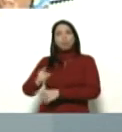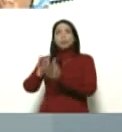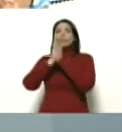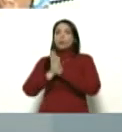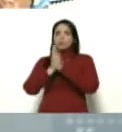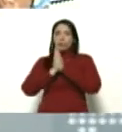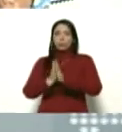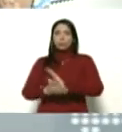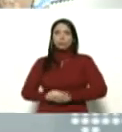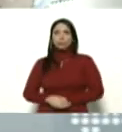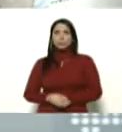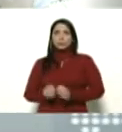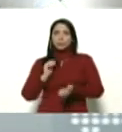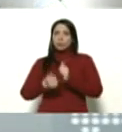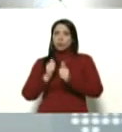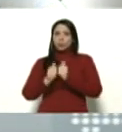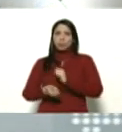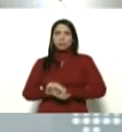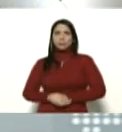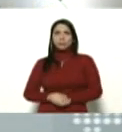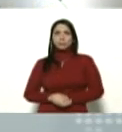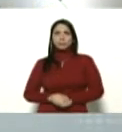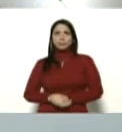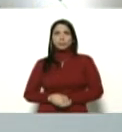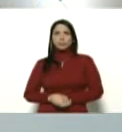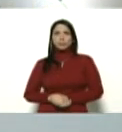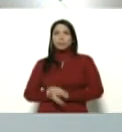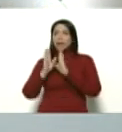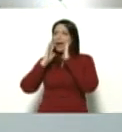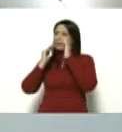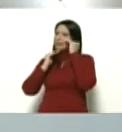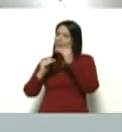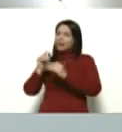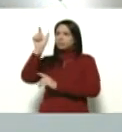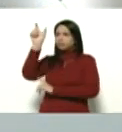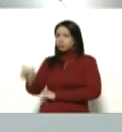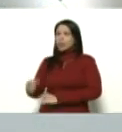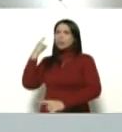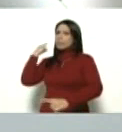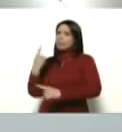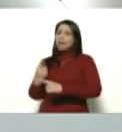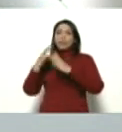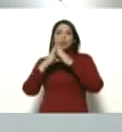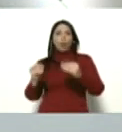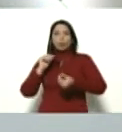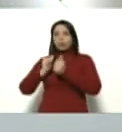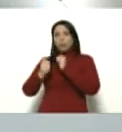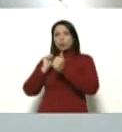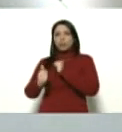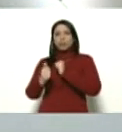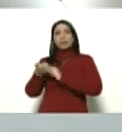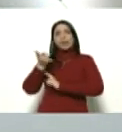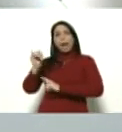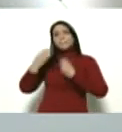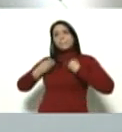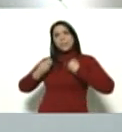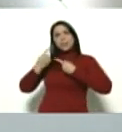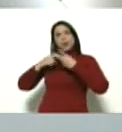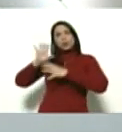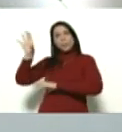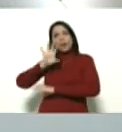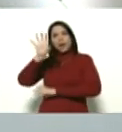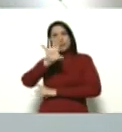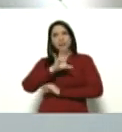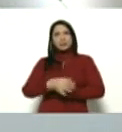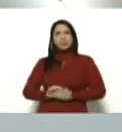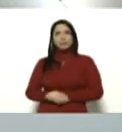ministro de Deporte de atender personalmente a todos nuestros atletas que estén en el exterior y traernos